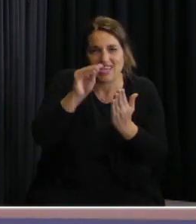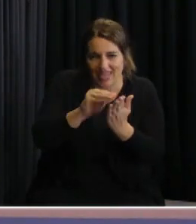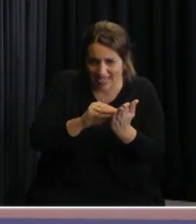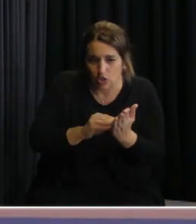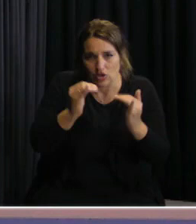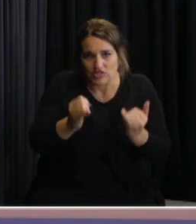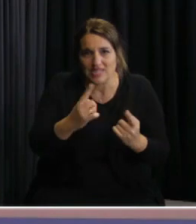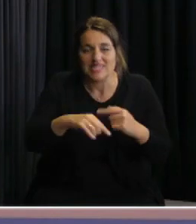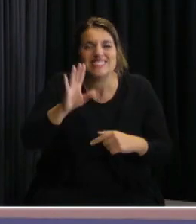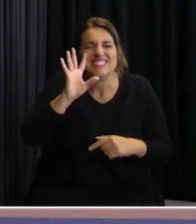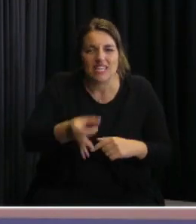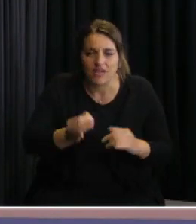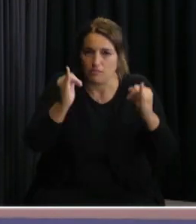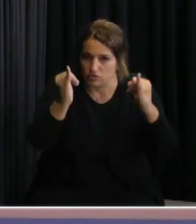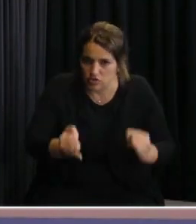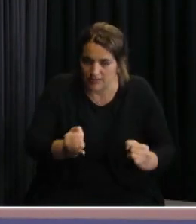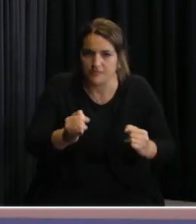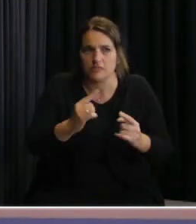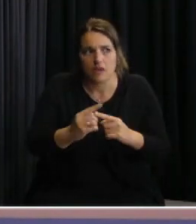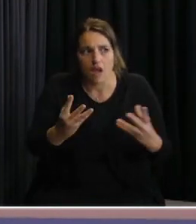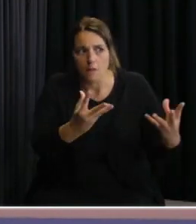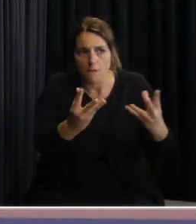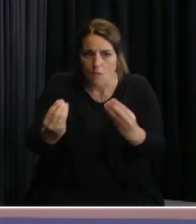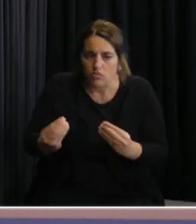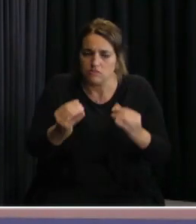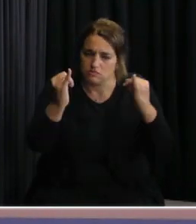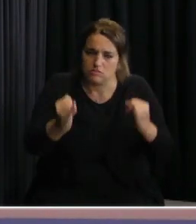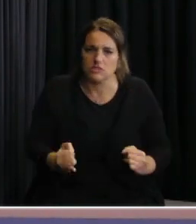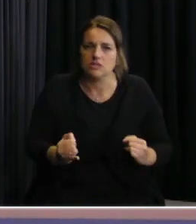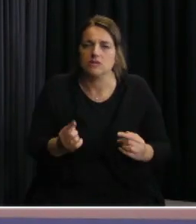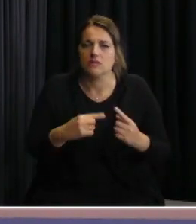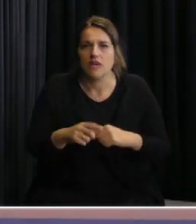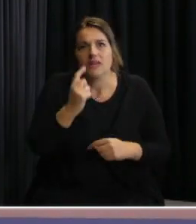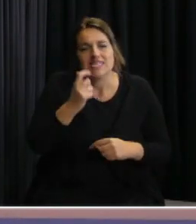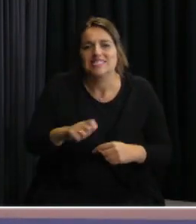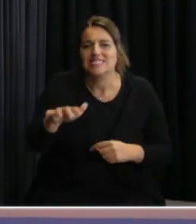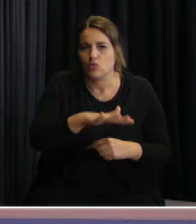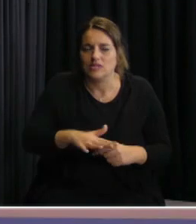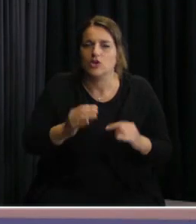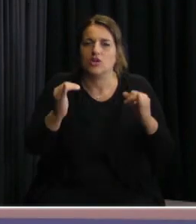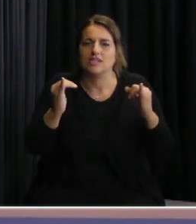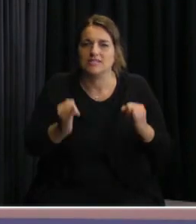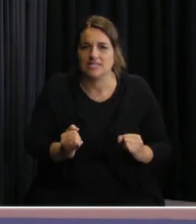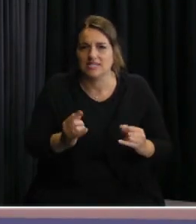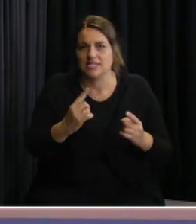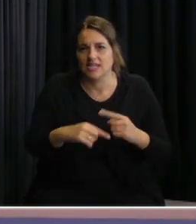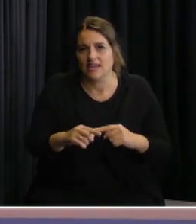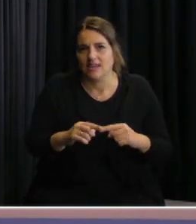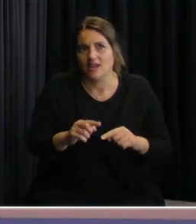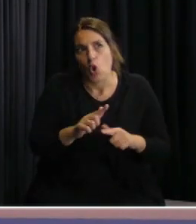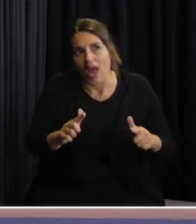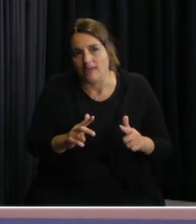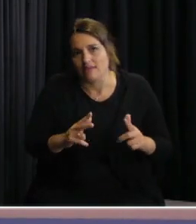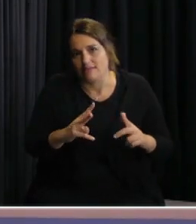sabemos además que hay una cantidad importante de situaciones que están en la informalidad.